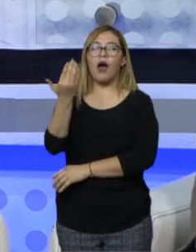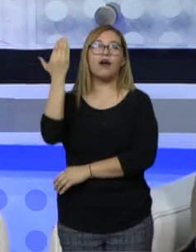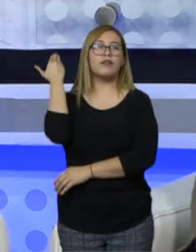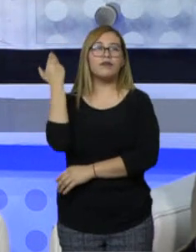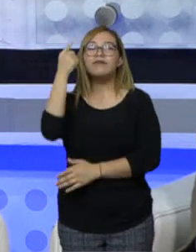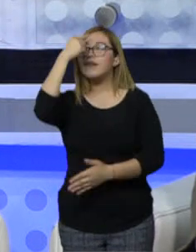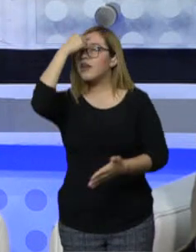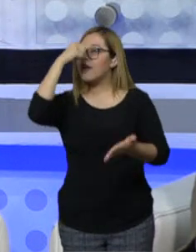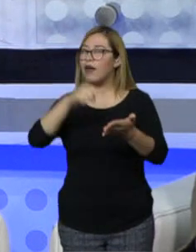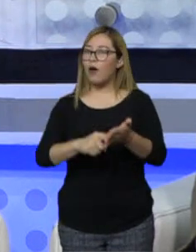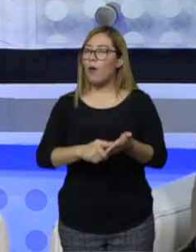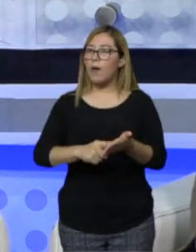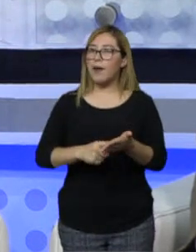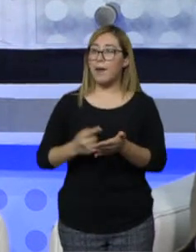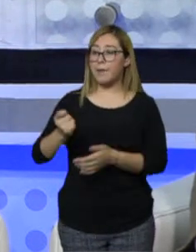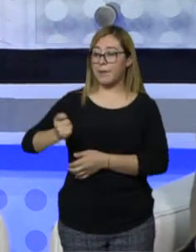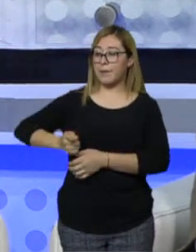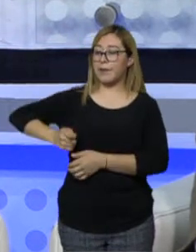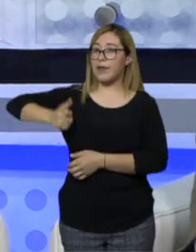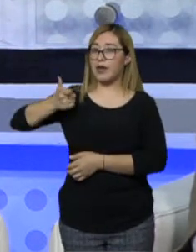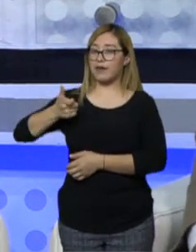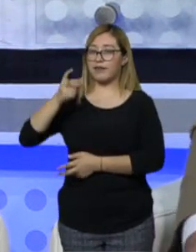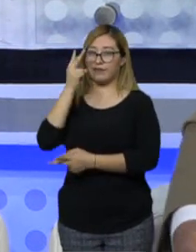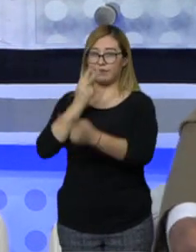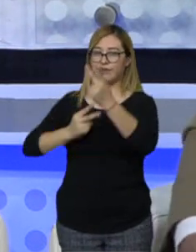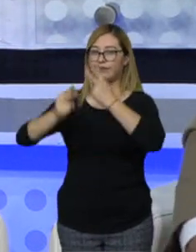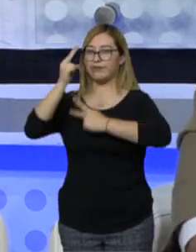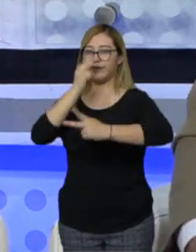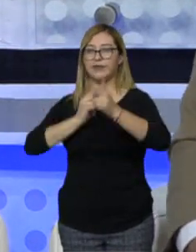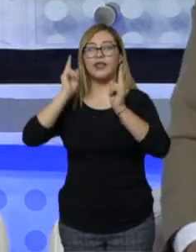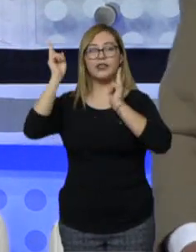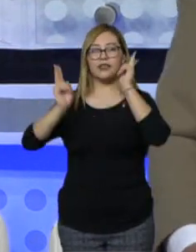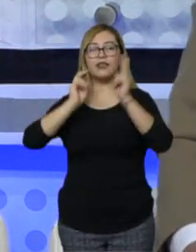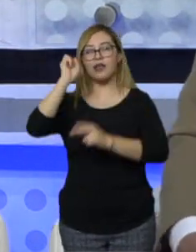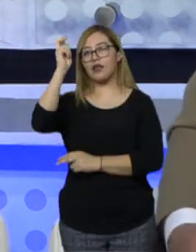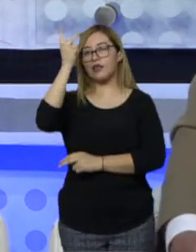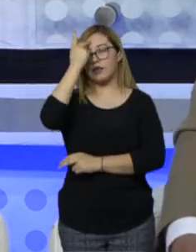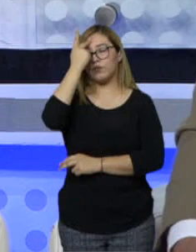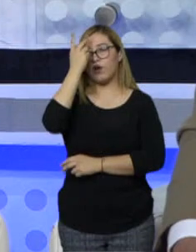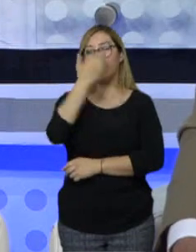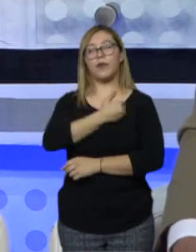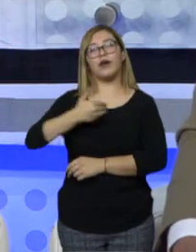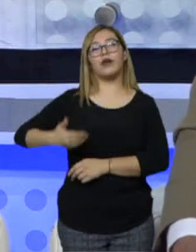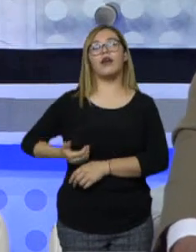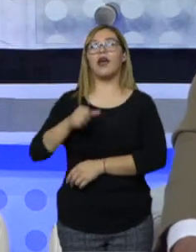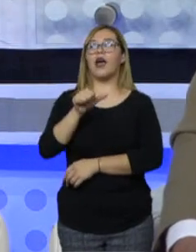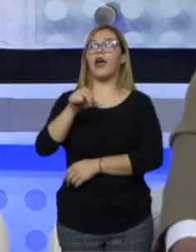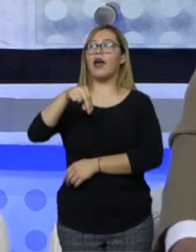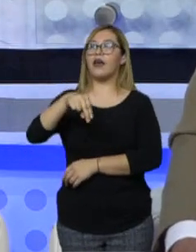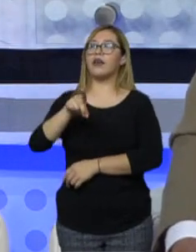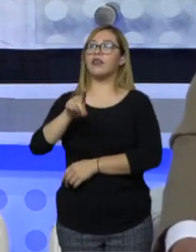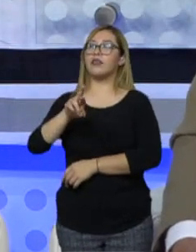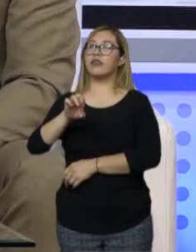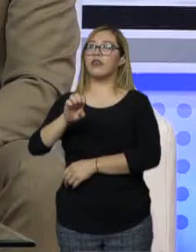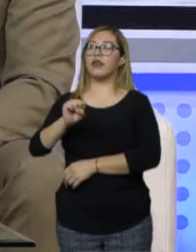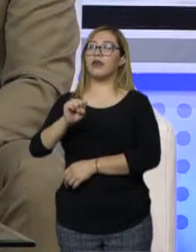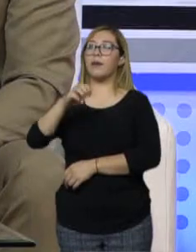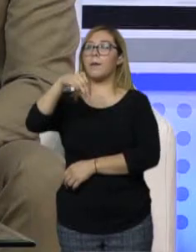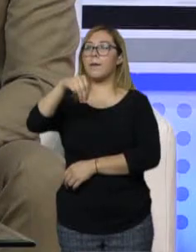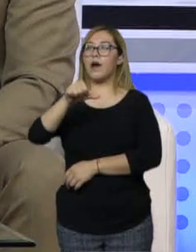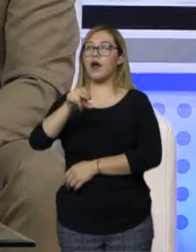fue la primera visita que tuvo aquí en San Luis Potosí, Andrés Manuel López Obrador, y estábamos, si no me